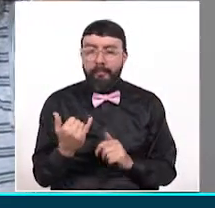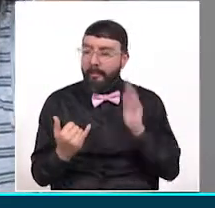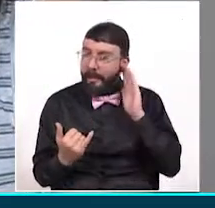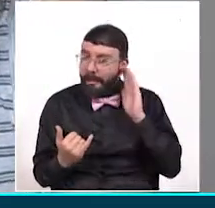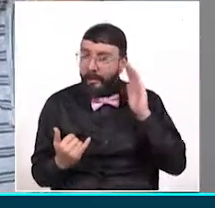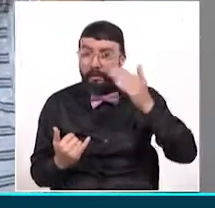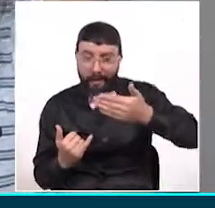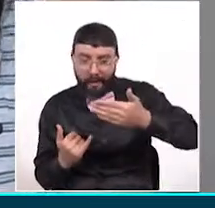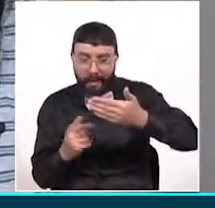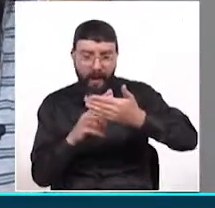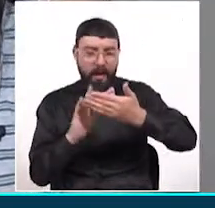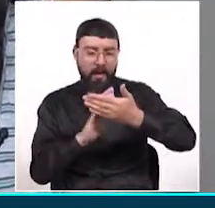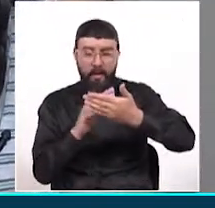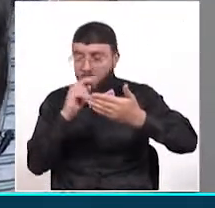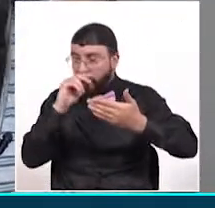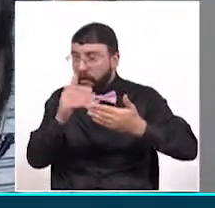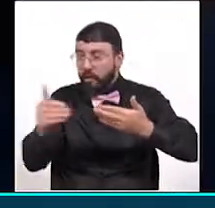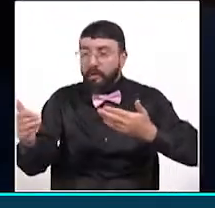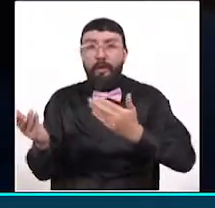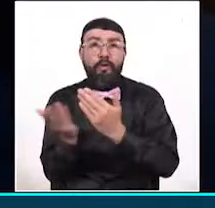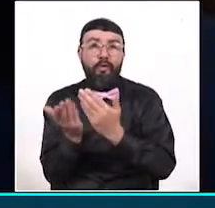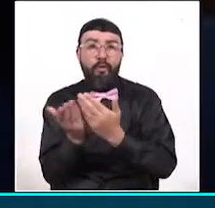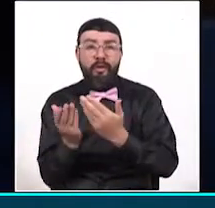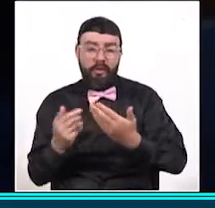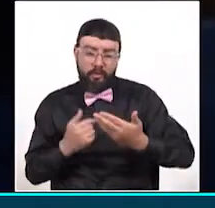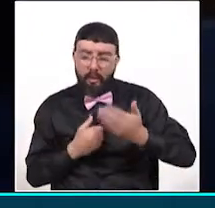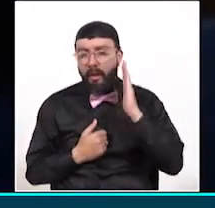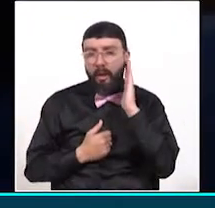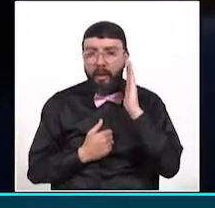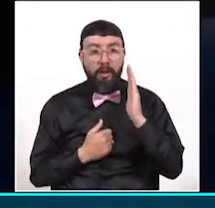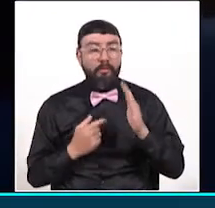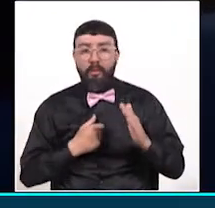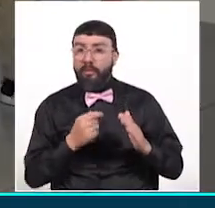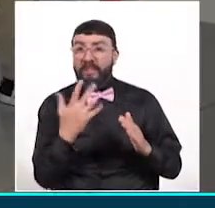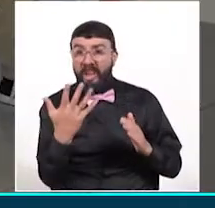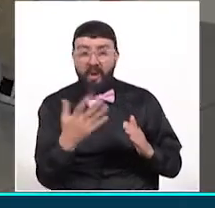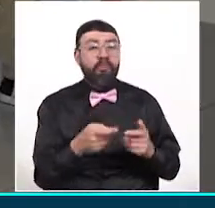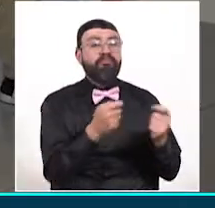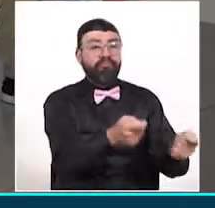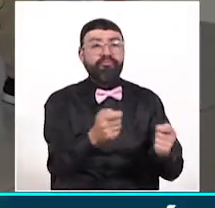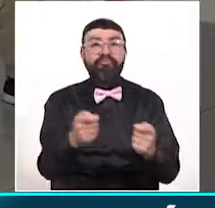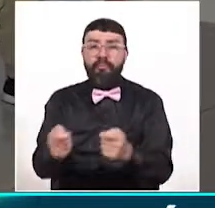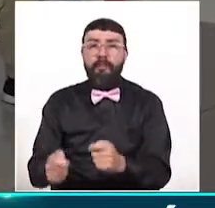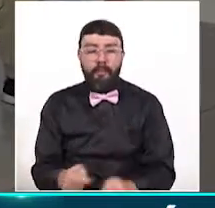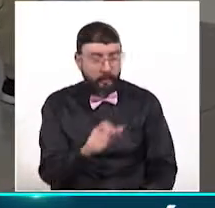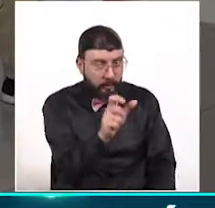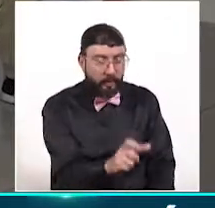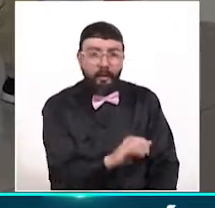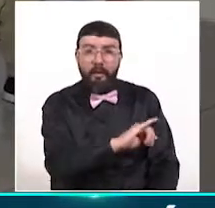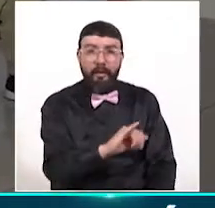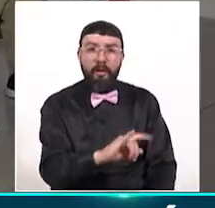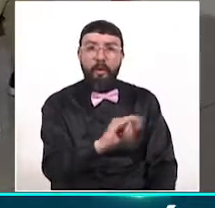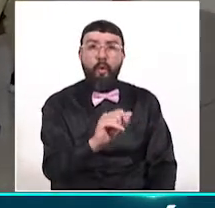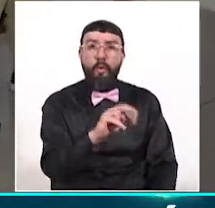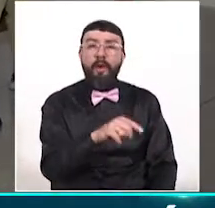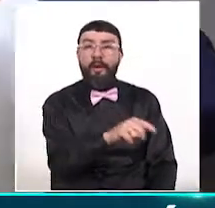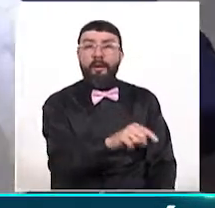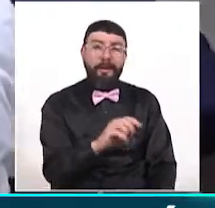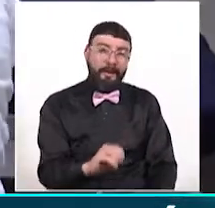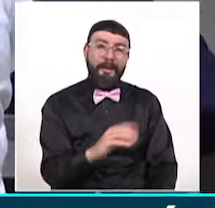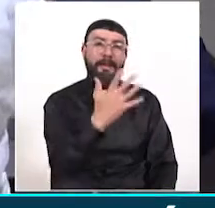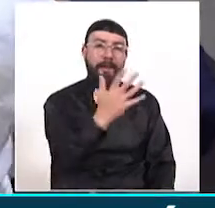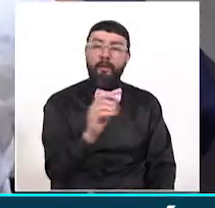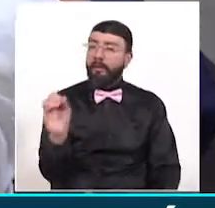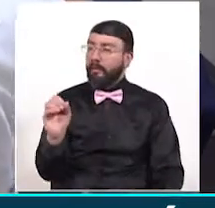que mis niños estudian y con este me defiendo con todos cinco. Desde el pequeño Juan, quien está en quinto grado,